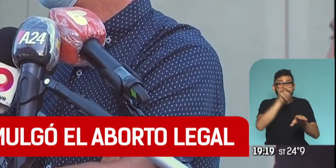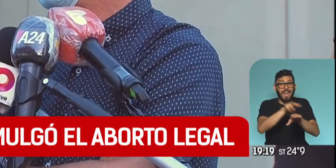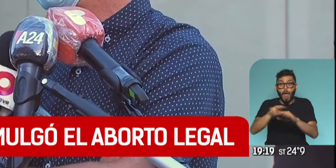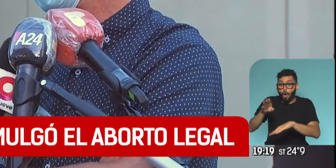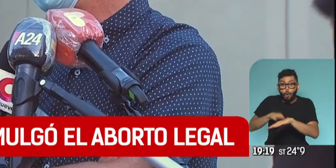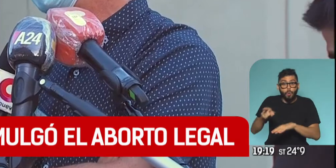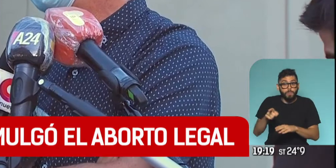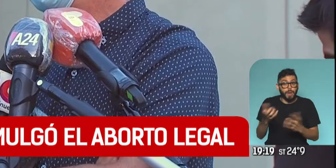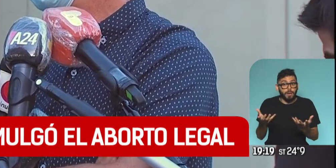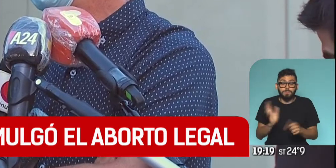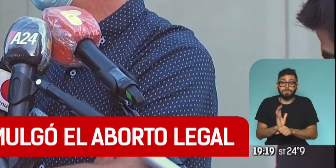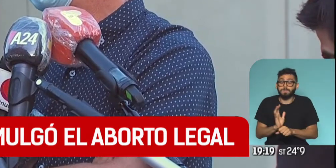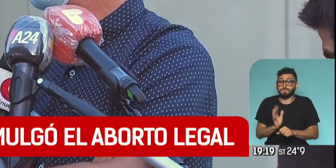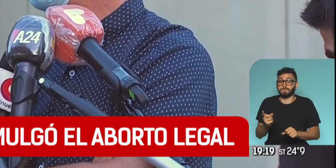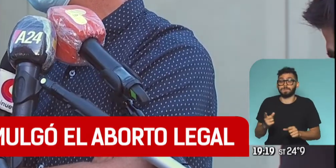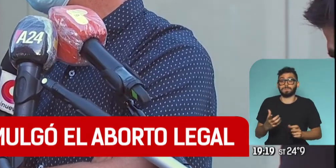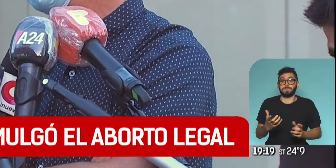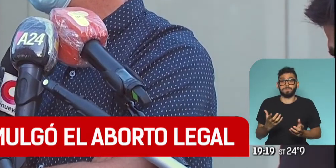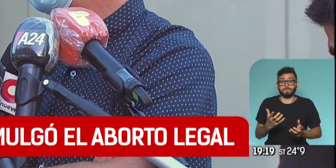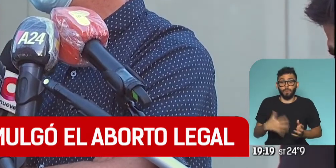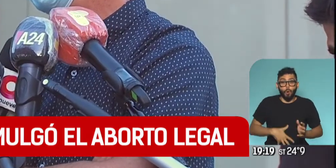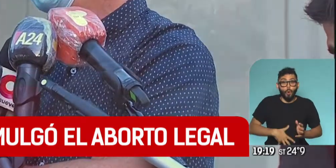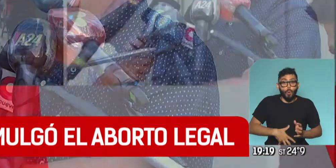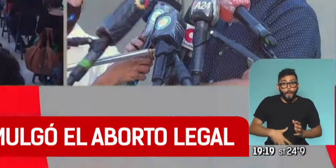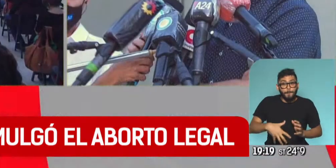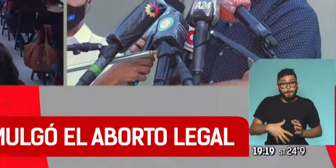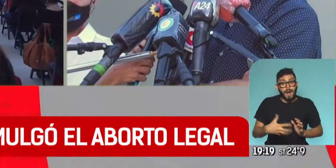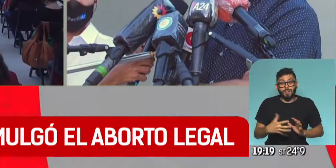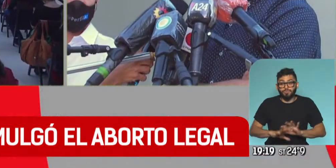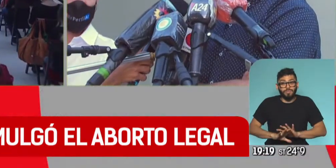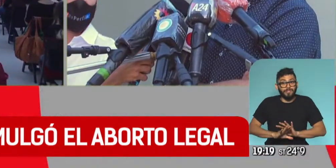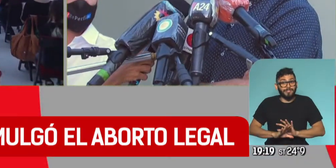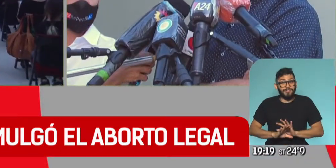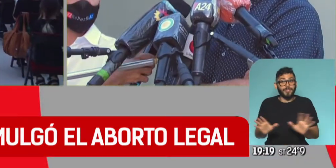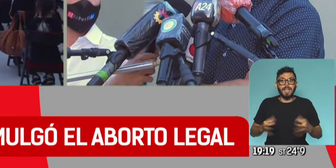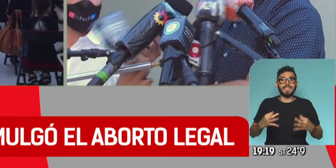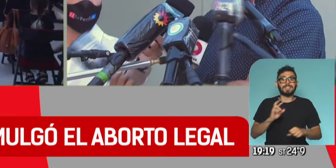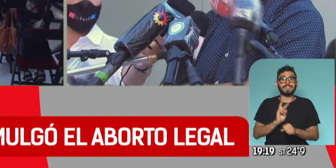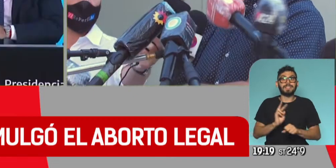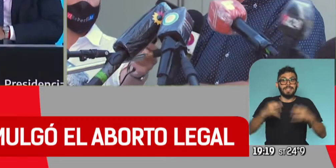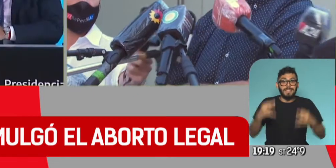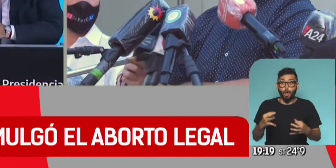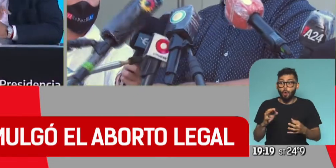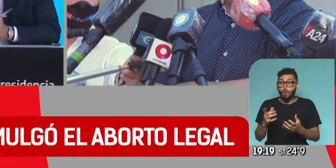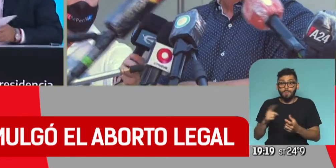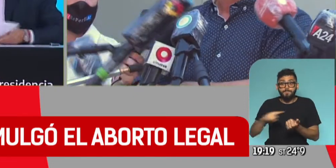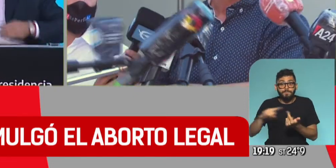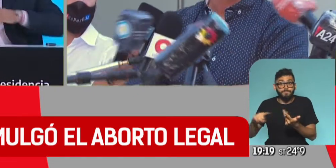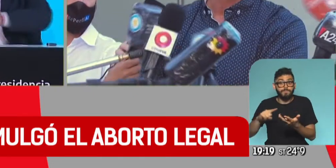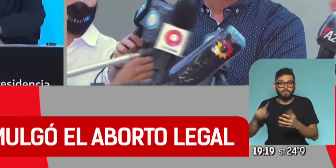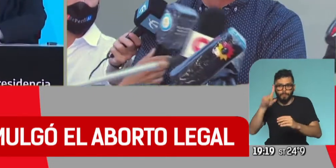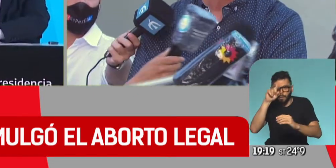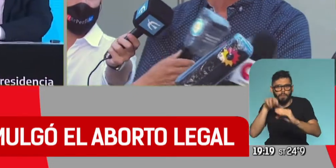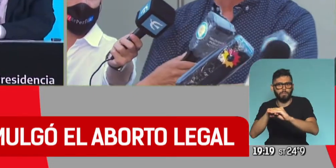no poder acceder a una interrupción voluntaria en forma segura. El presidente también...